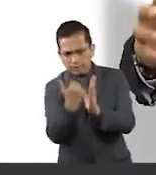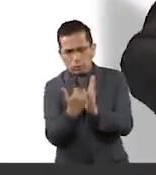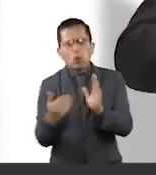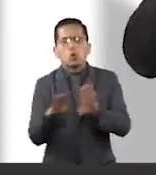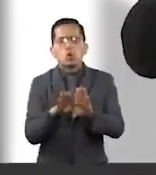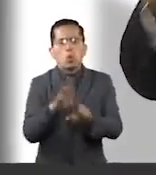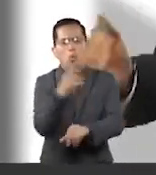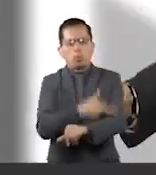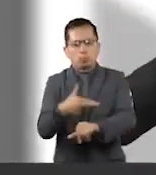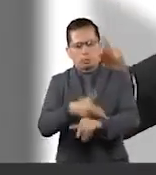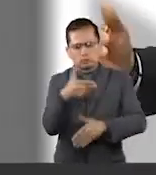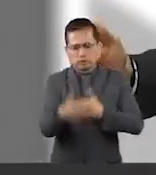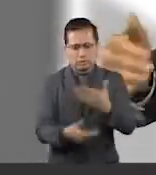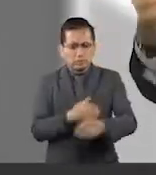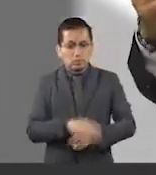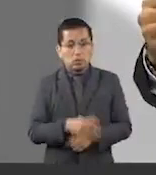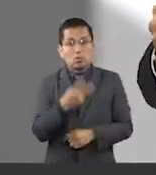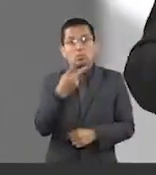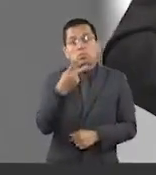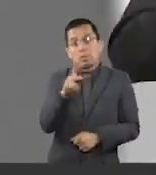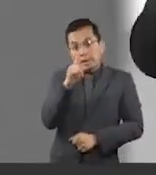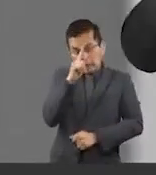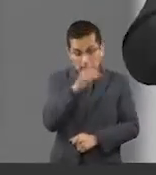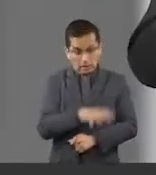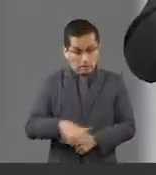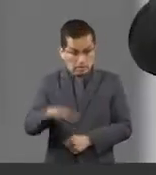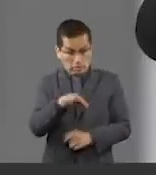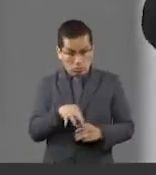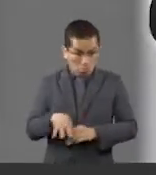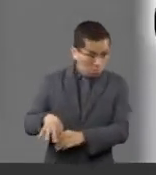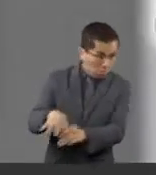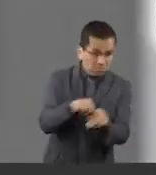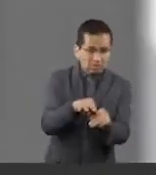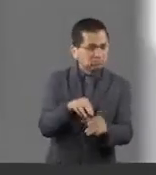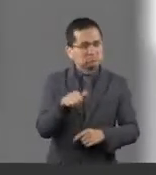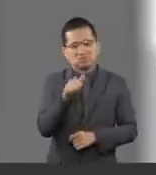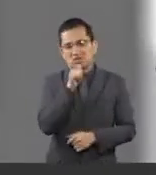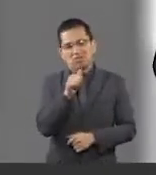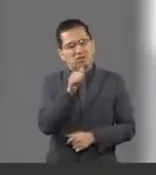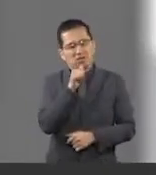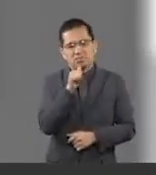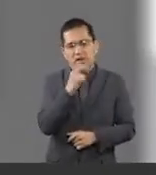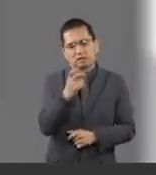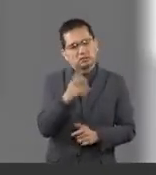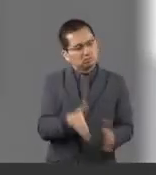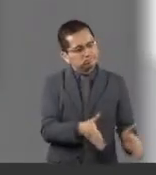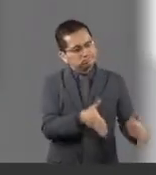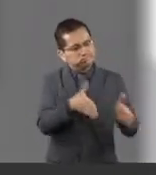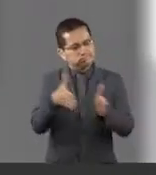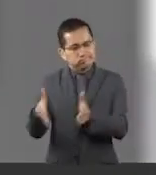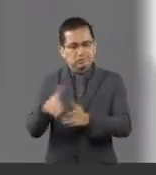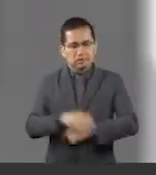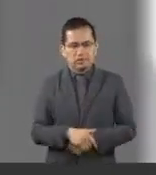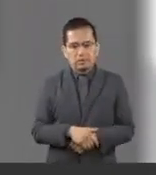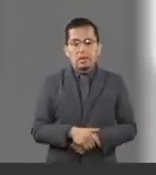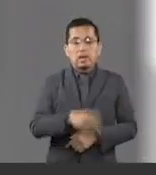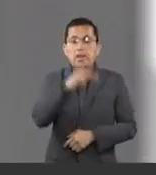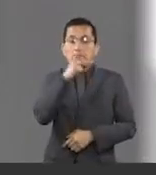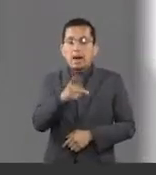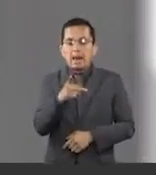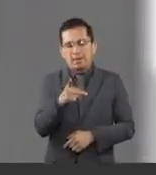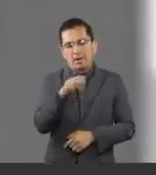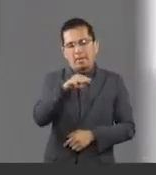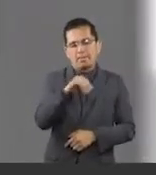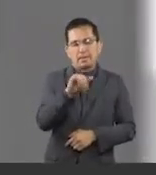Pero, ¿qué cree? No hubo una votación suficiente y se pospuso para próxima sesión. Y el vocablo ministro no siempre